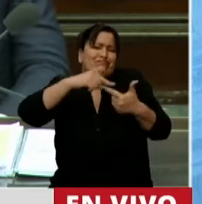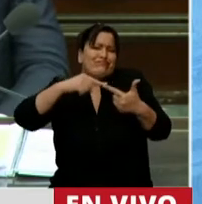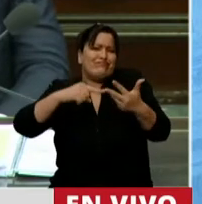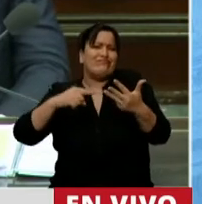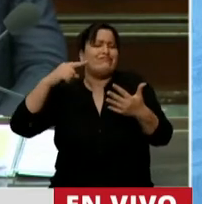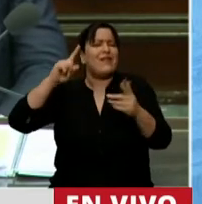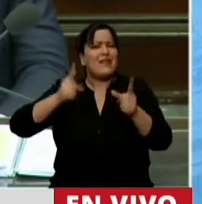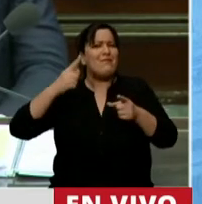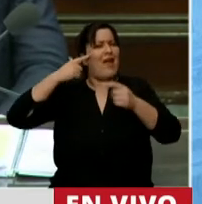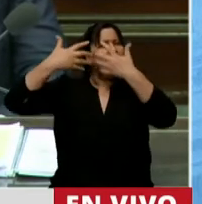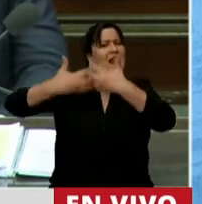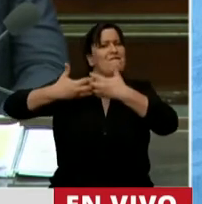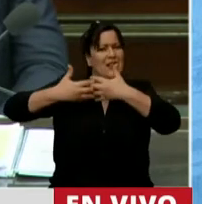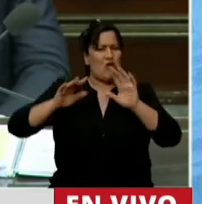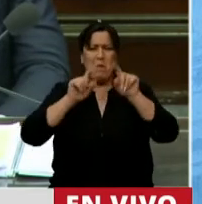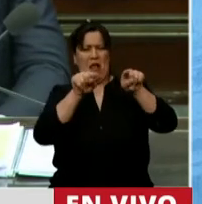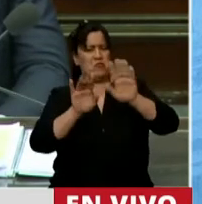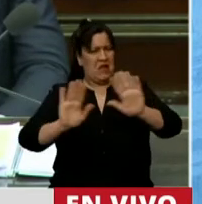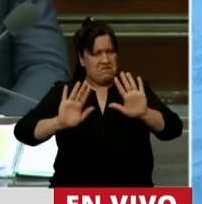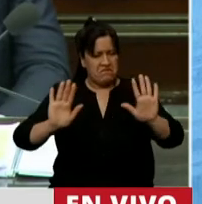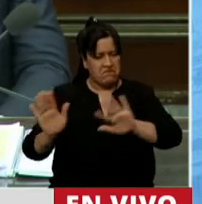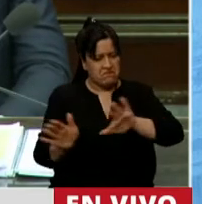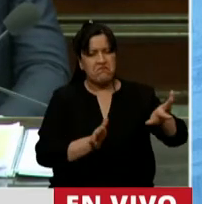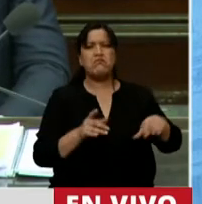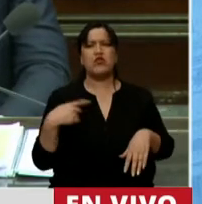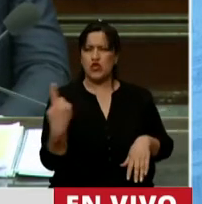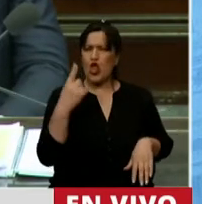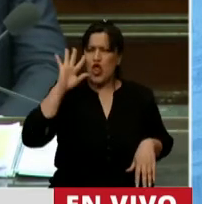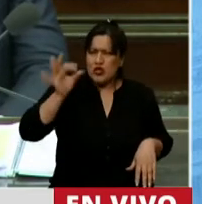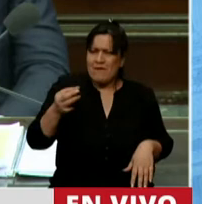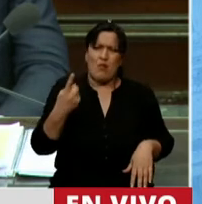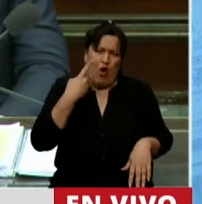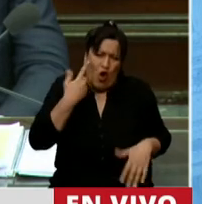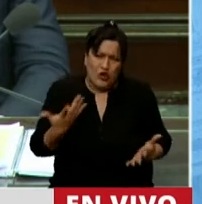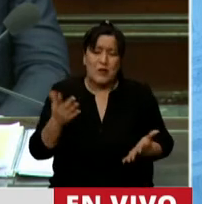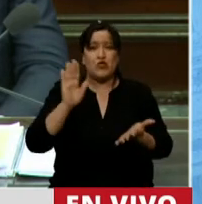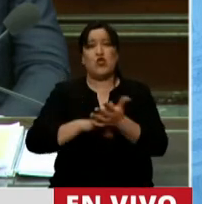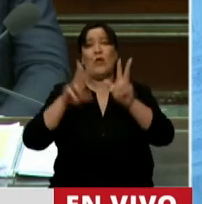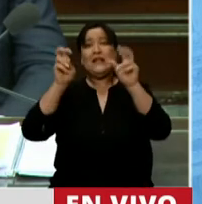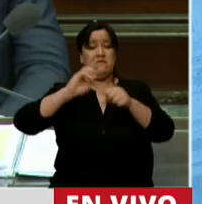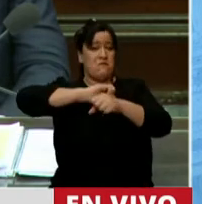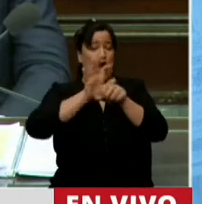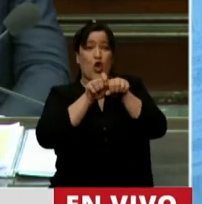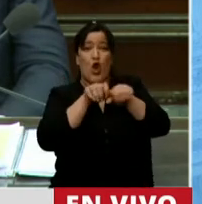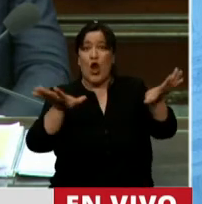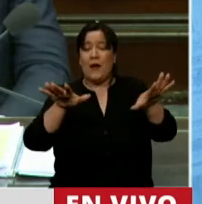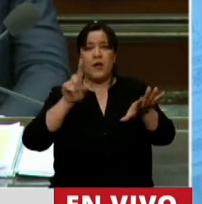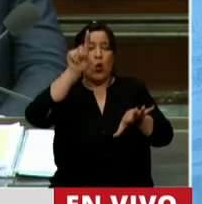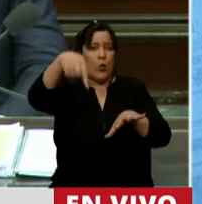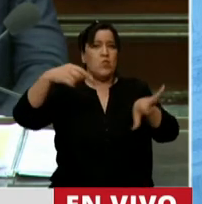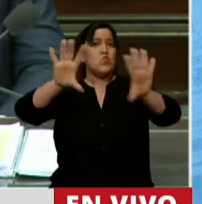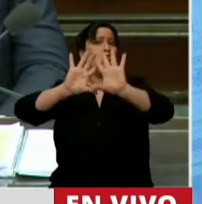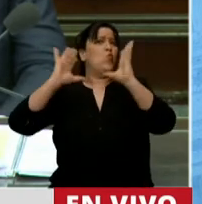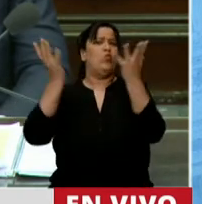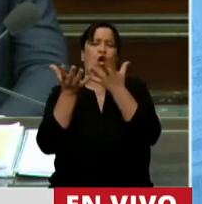algunas reflexiones. Todos creo que sabemos y tenemos conocimiento que la pandemia sacudió el mundo en